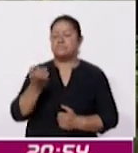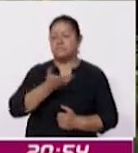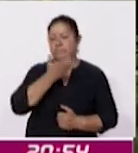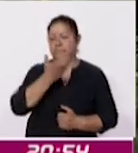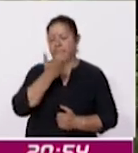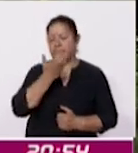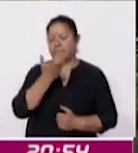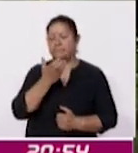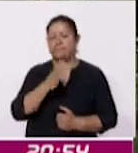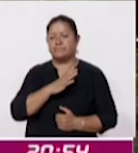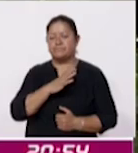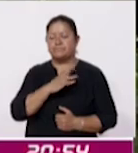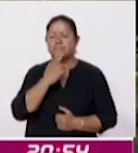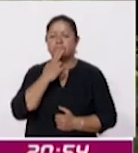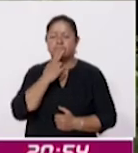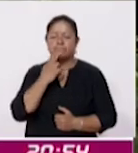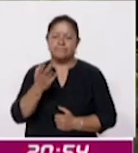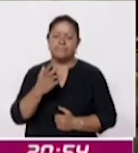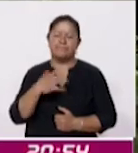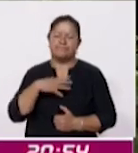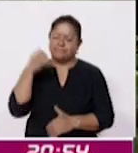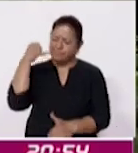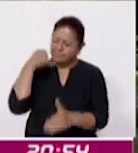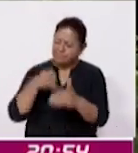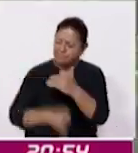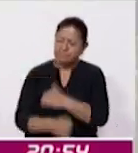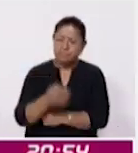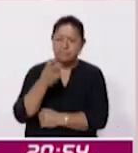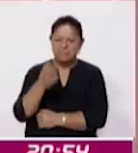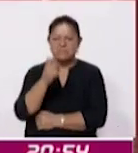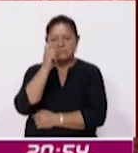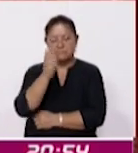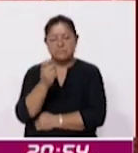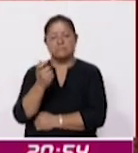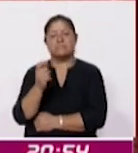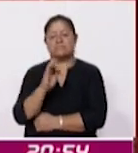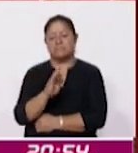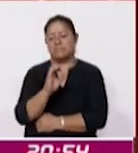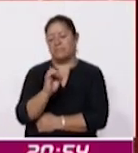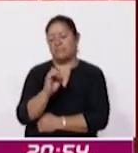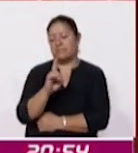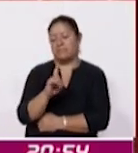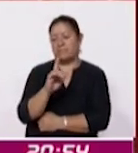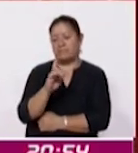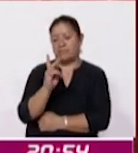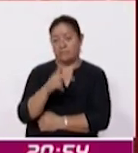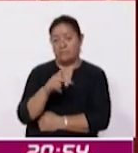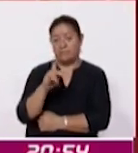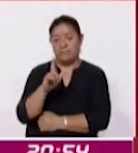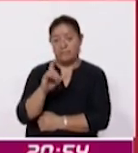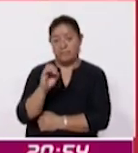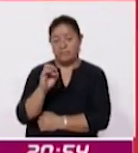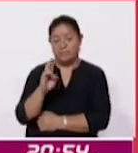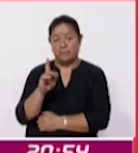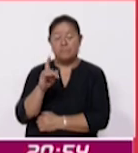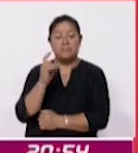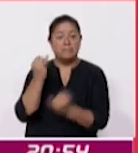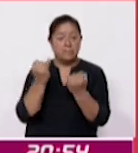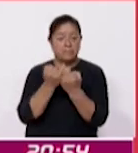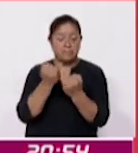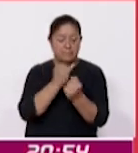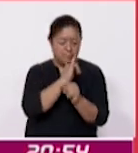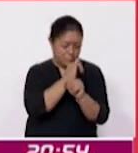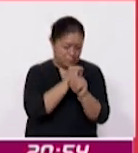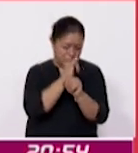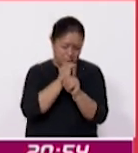nosotros tenemos todavía arraigadas a eso se refiere el folclor Igualmente se rinde homenaje a todos los estudiosos investigadores y